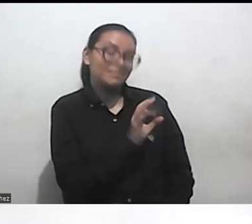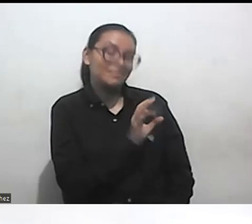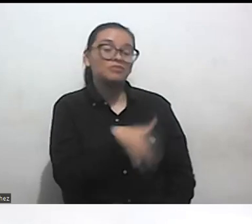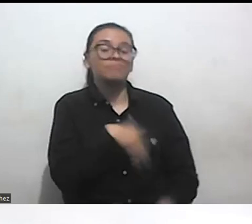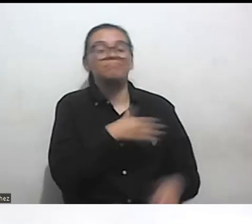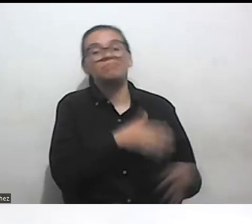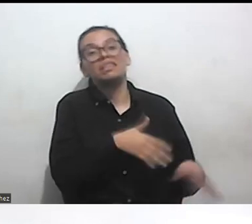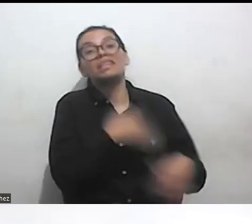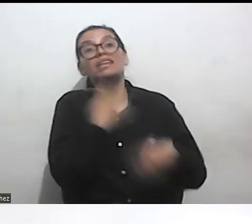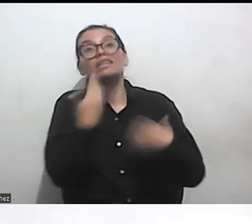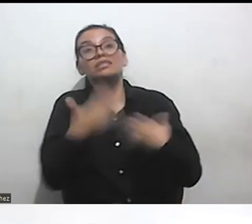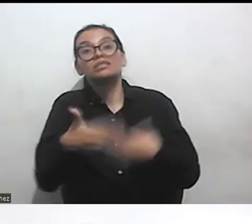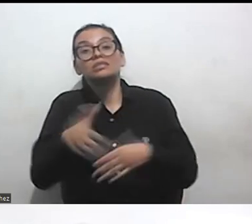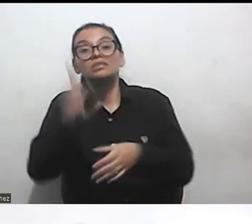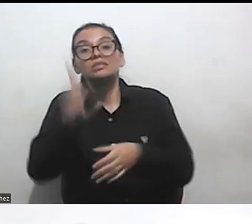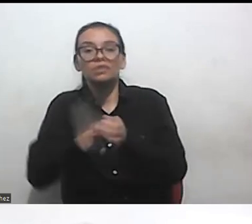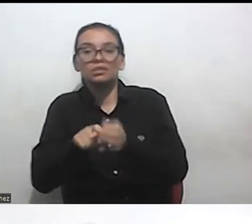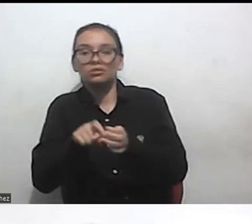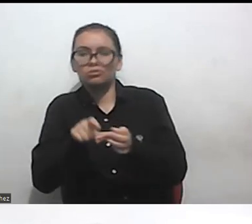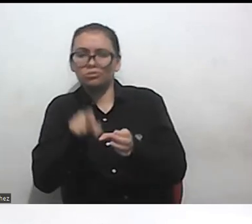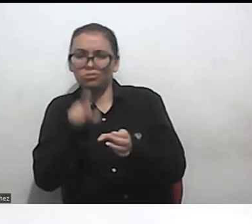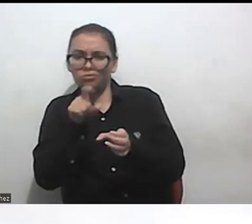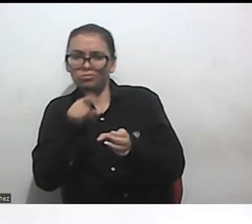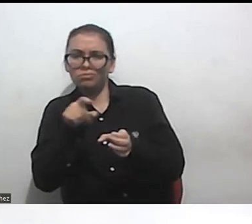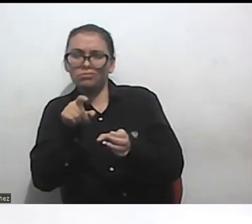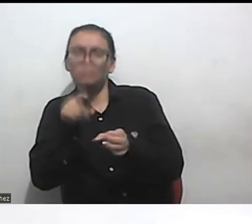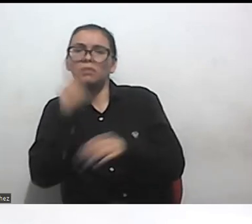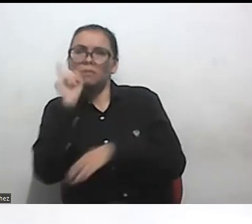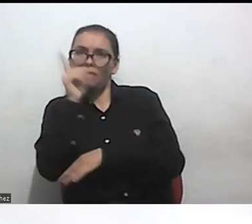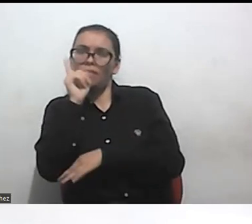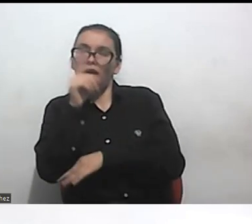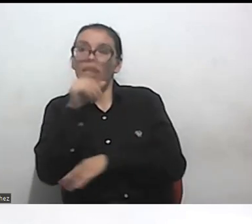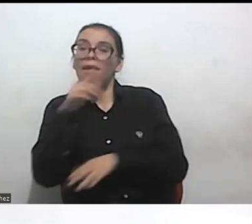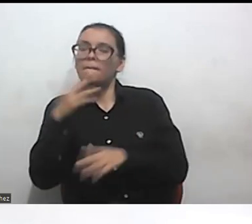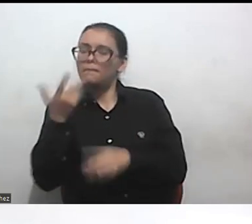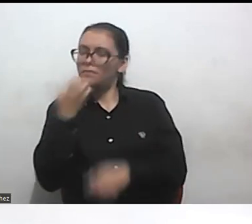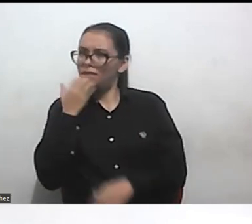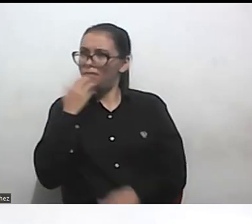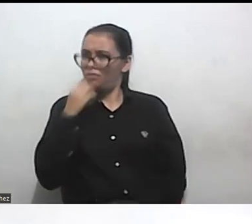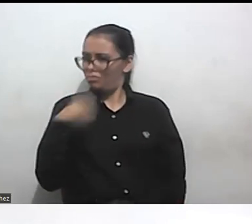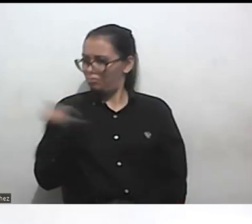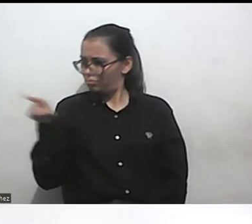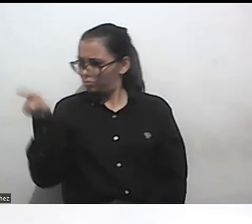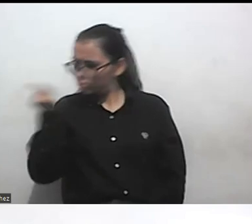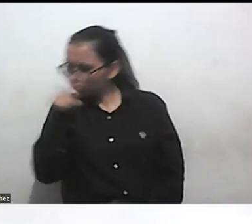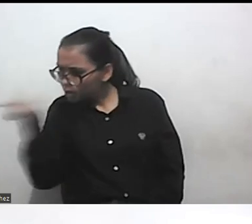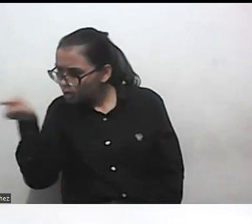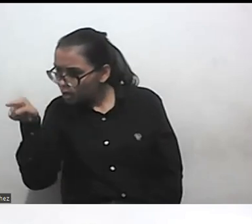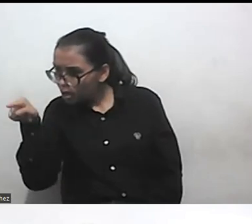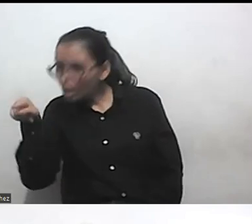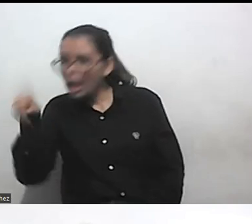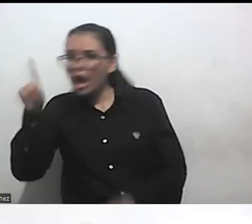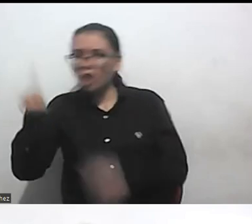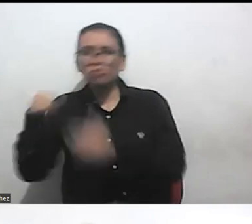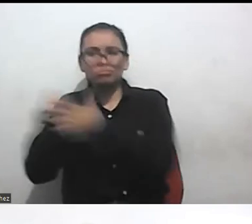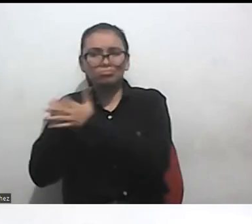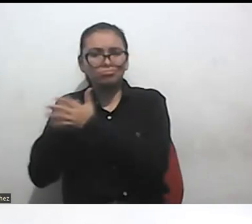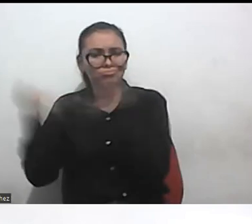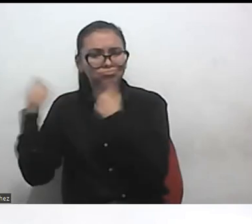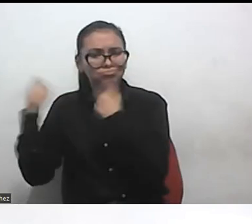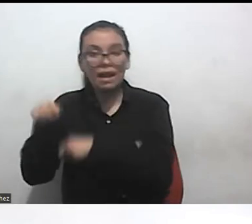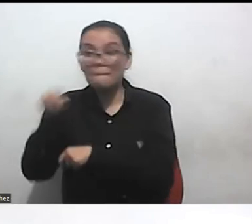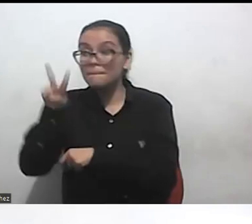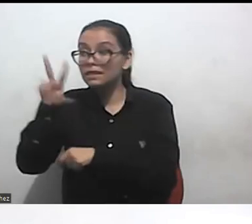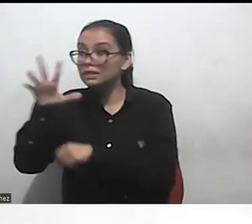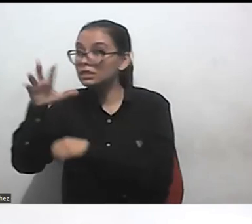jóvenes son para personas menores de 25 años y cuántos activistas con discapacidad llegan o sea muchos empiezan en su politización